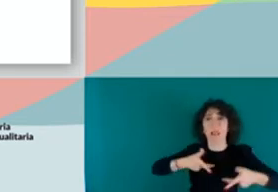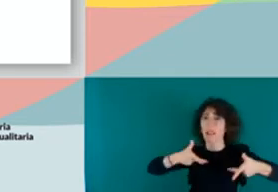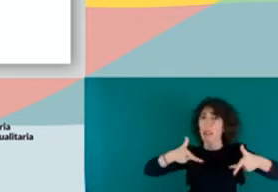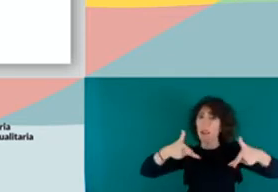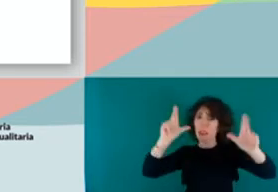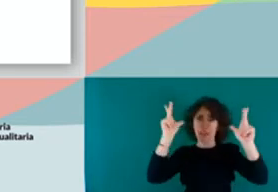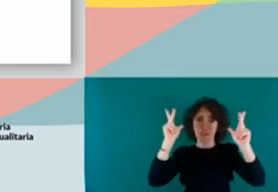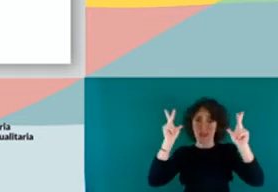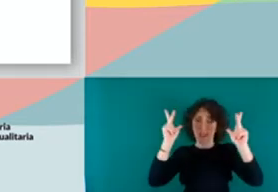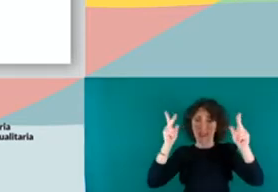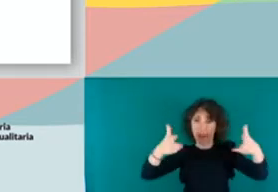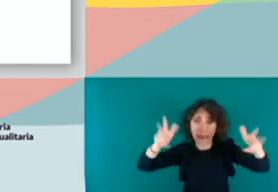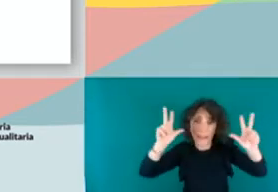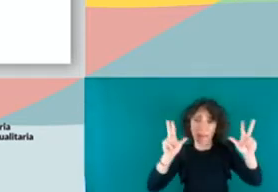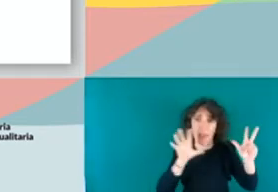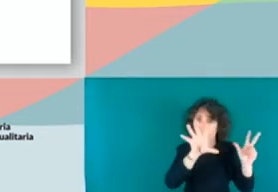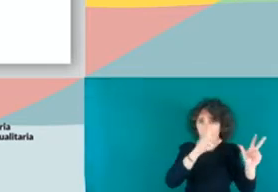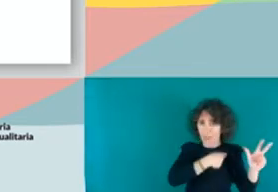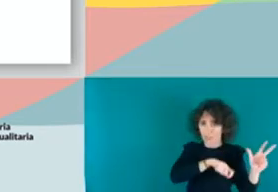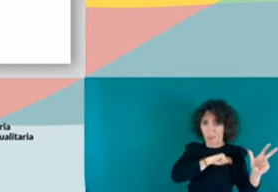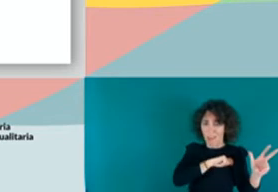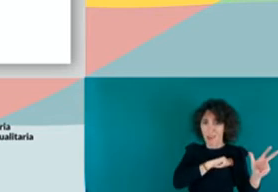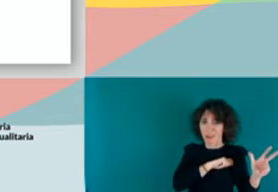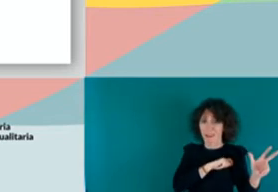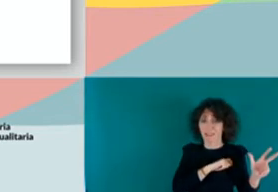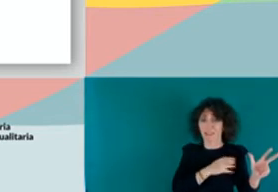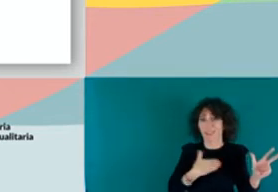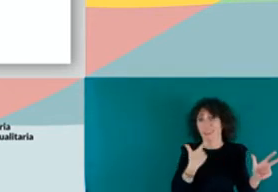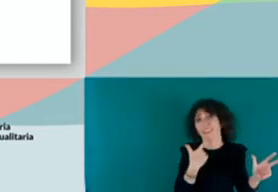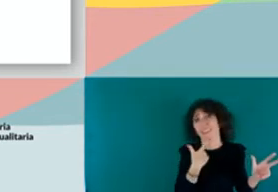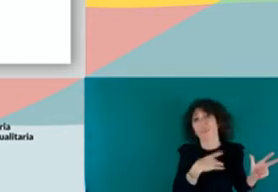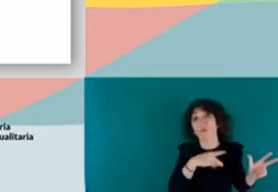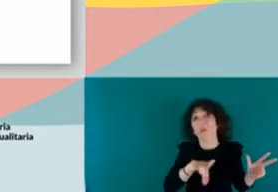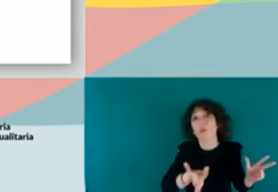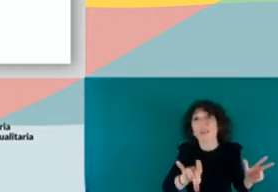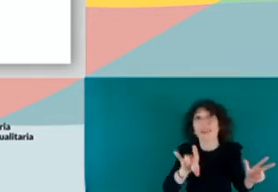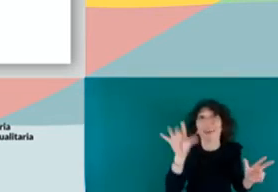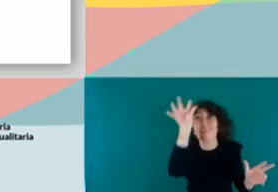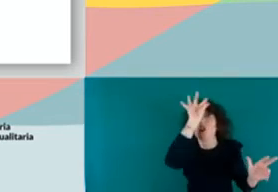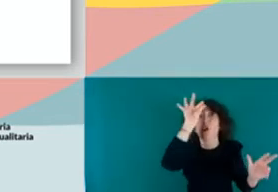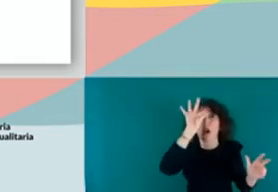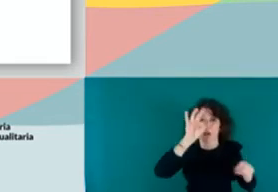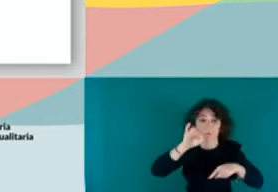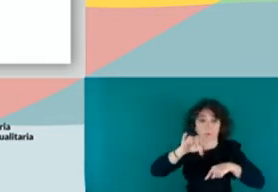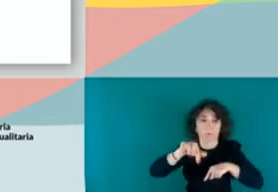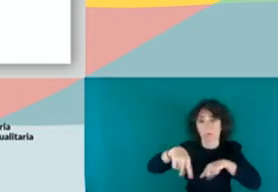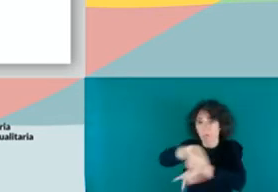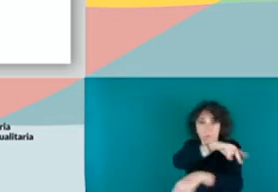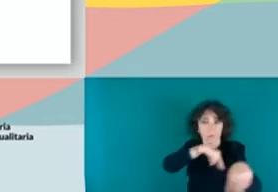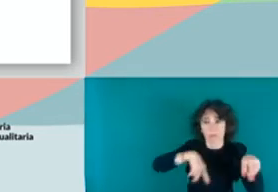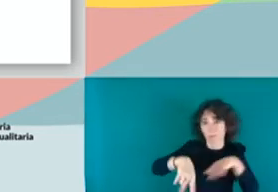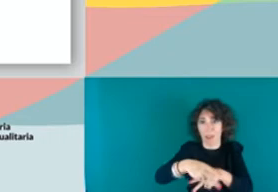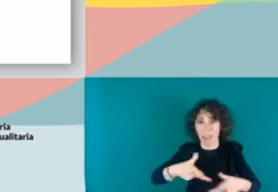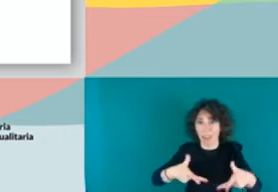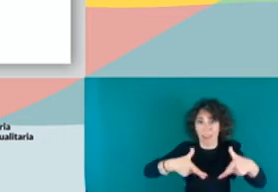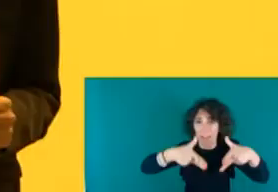el Estado y podrían, teóricamente, circular libremente también por el Estado. Pero,